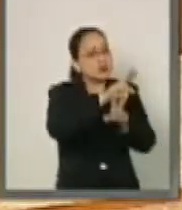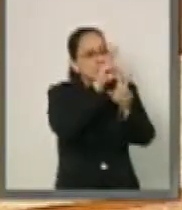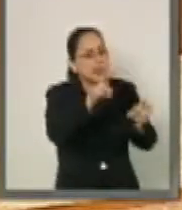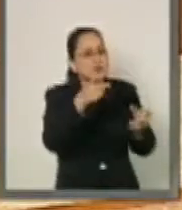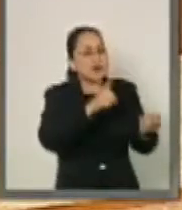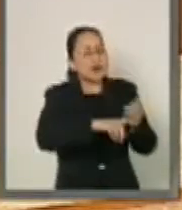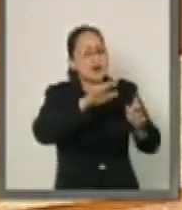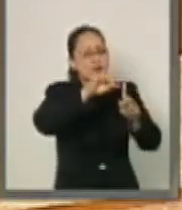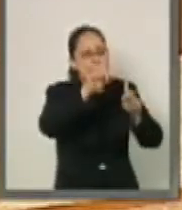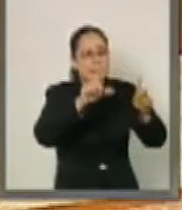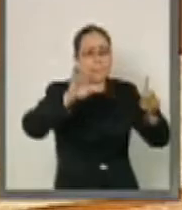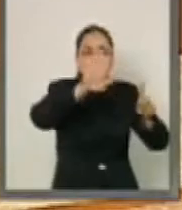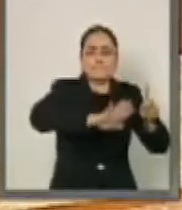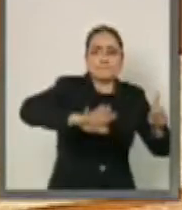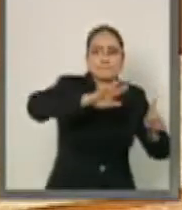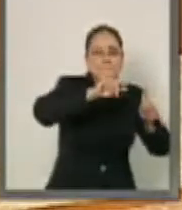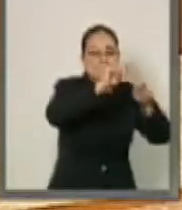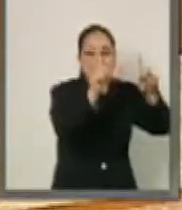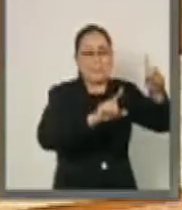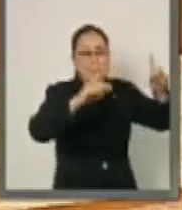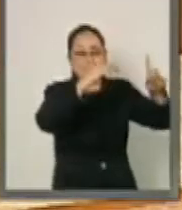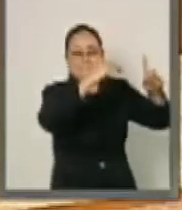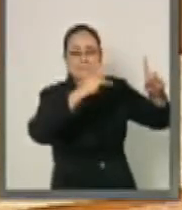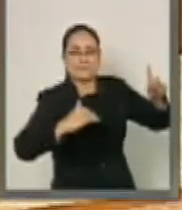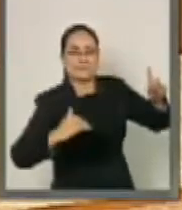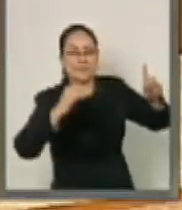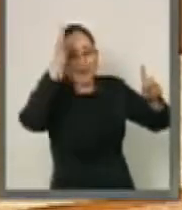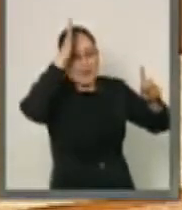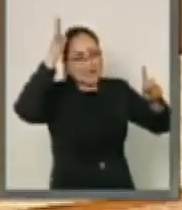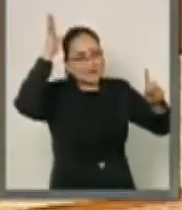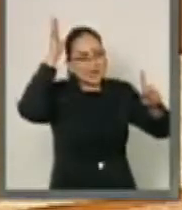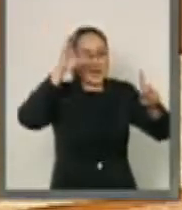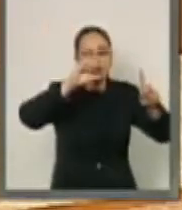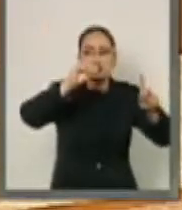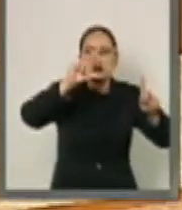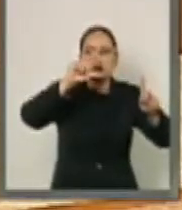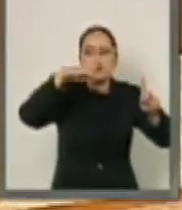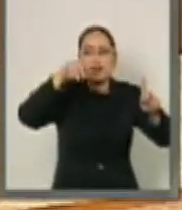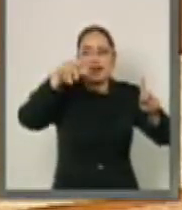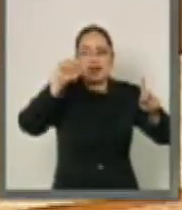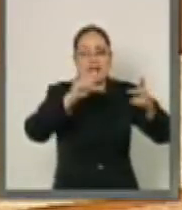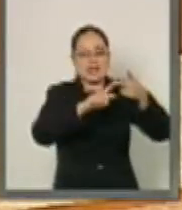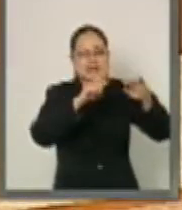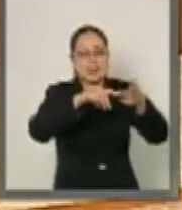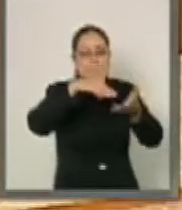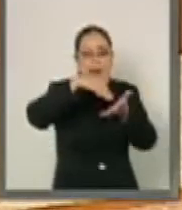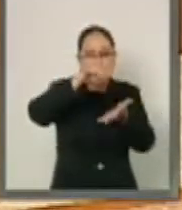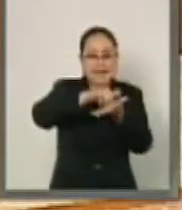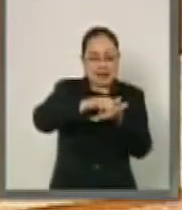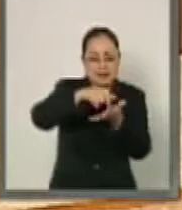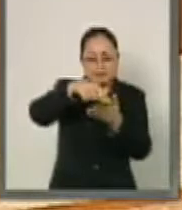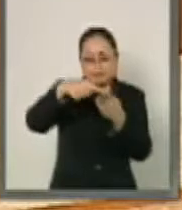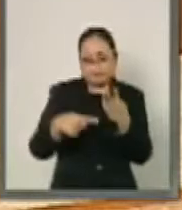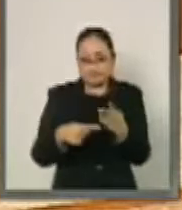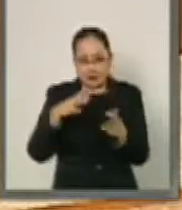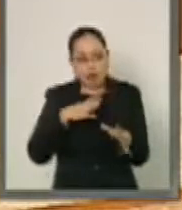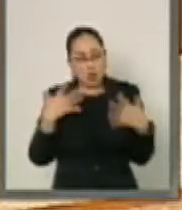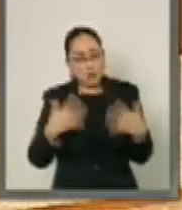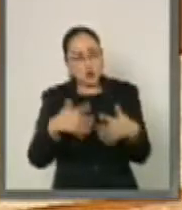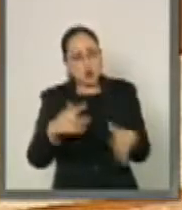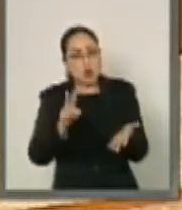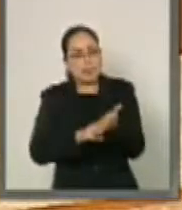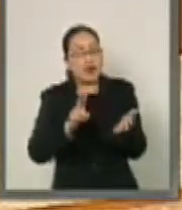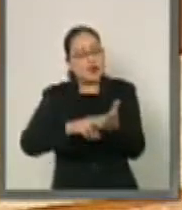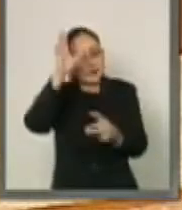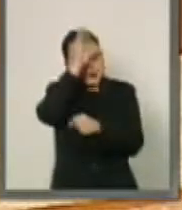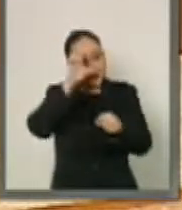conocido como Mesoamérica, mayas, aztecas, olmecas, presencias que produjeron una serie de bienes culturales de